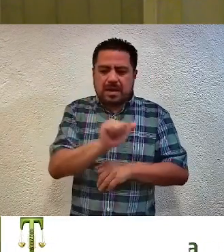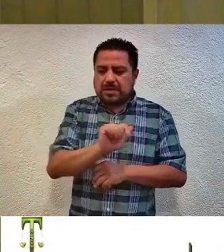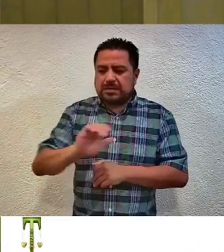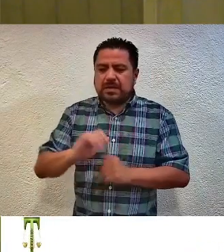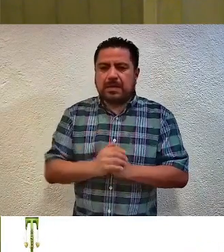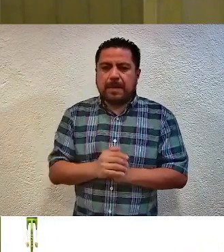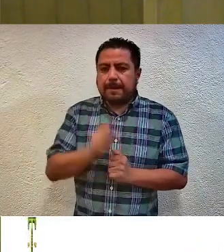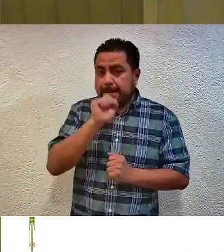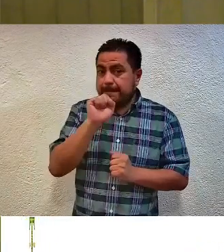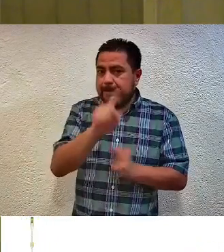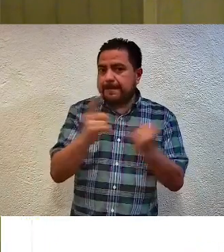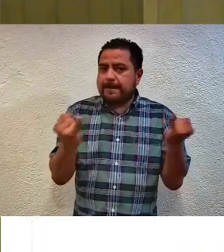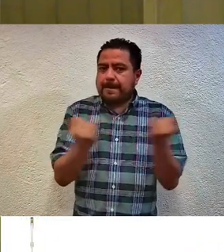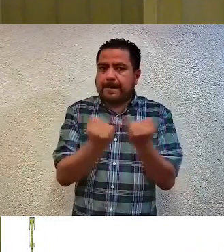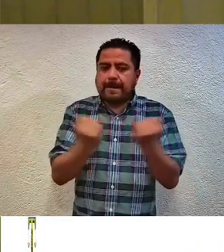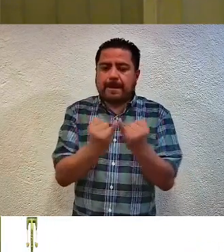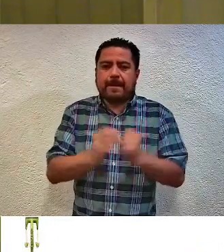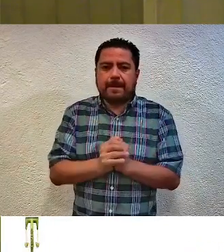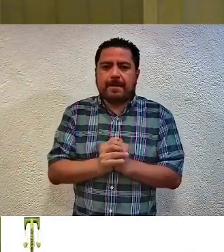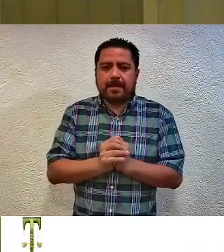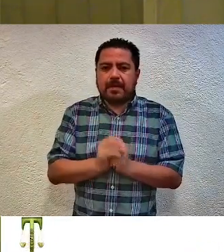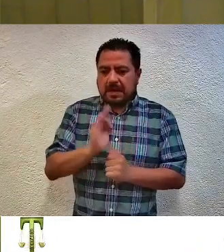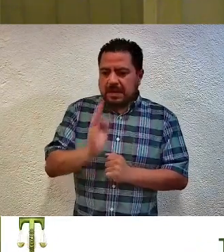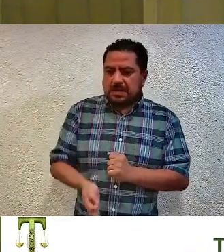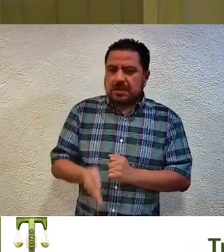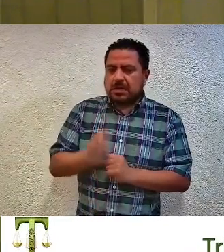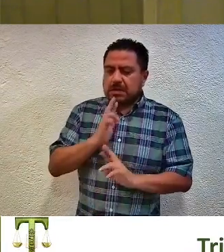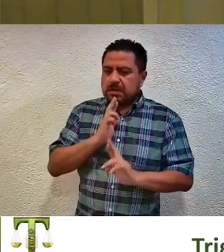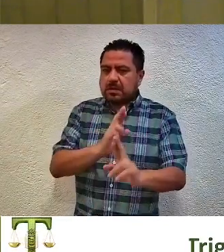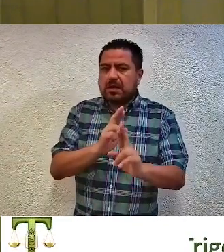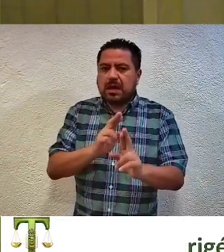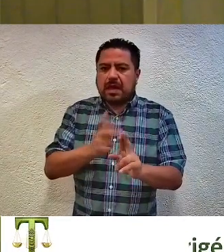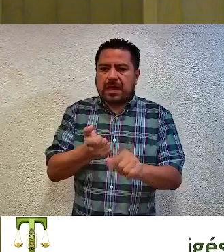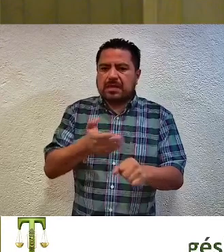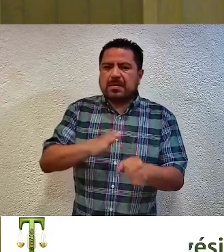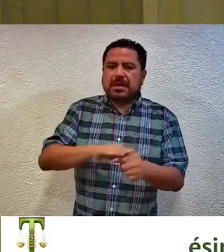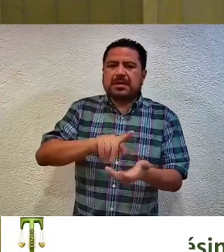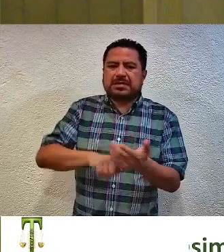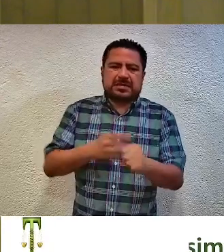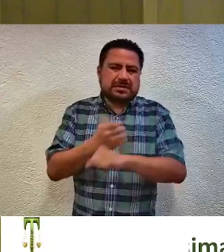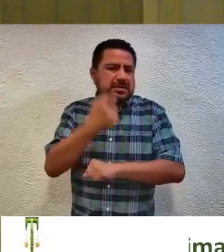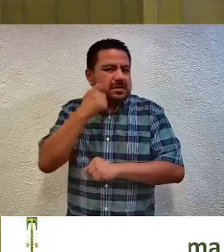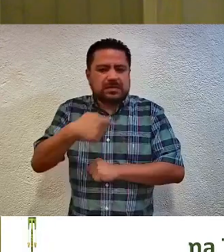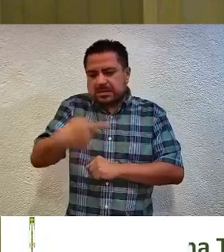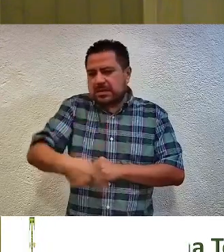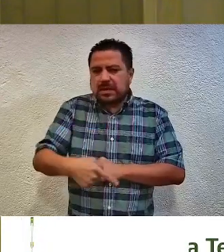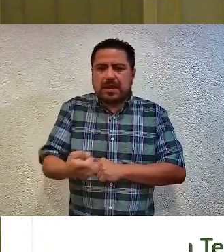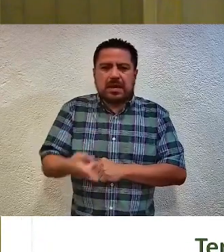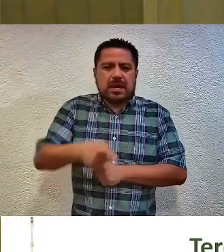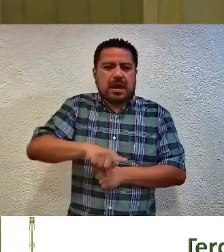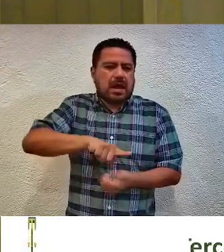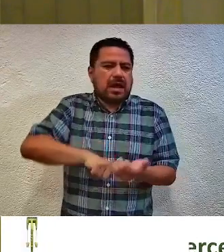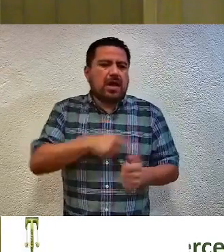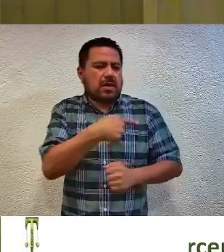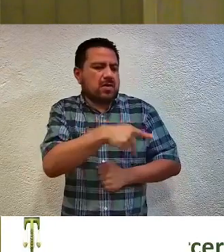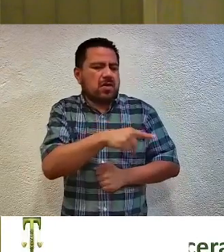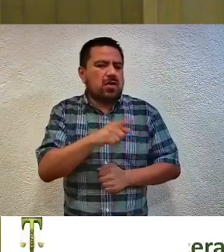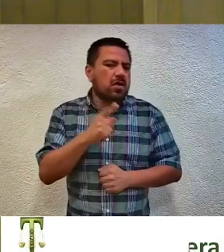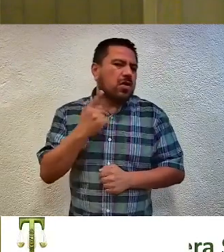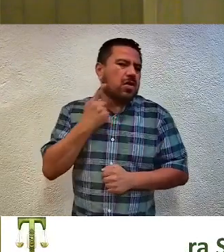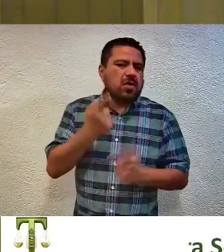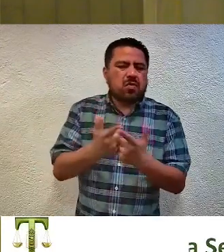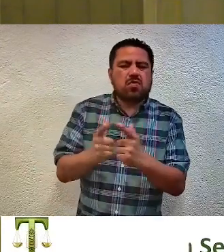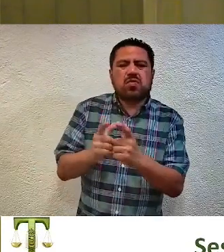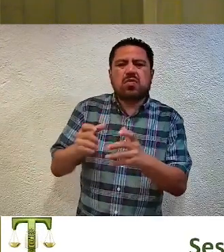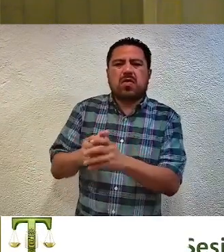Así también, que mediante la citada resolución, el órgano administrativo electoral local mandató al partido político local, entre otras,